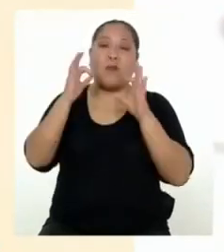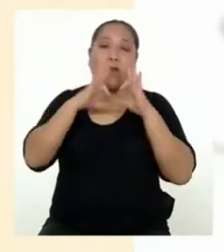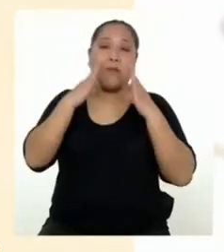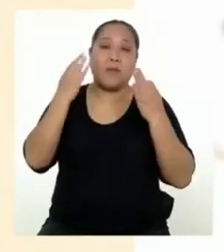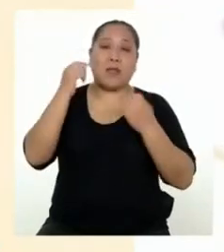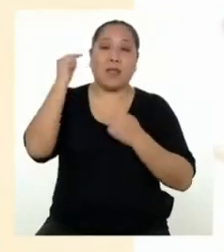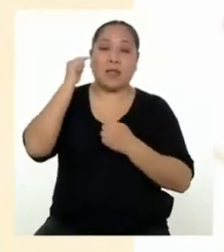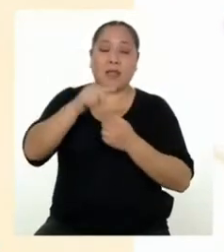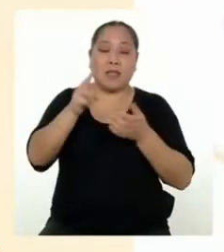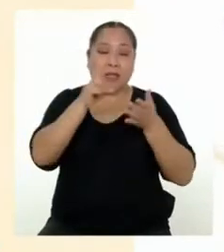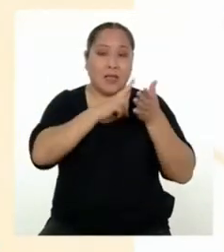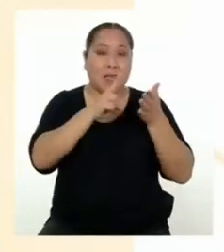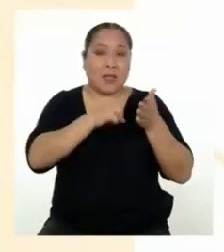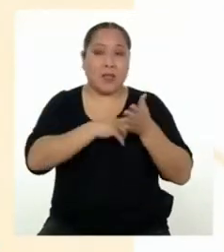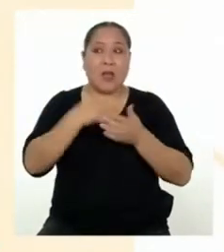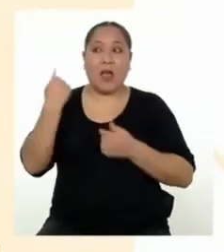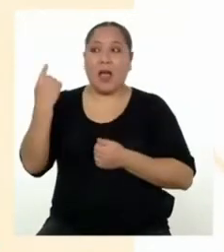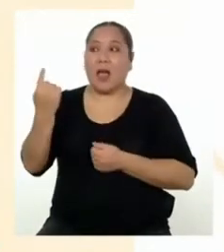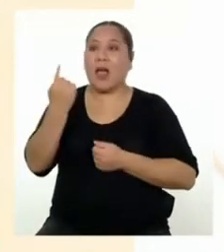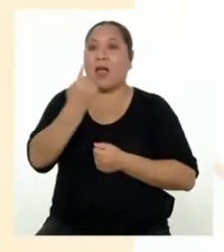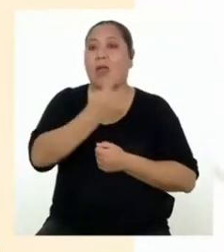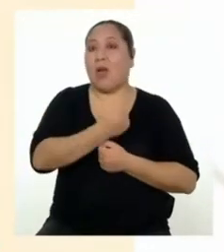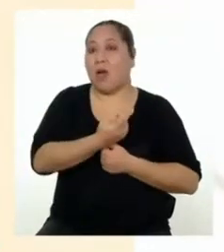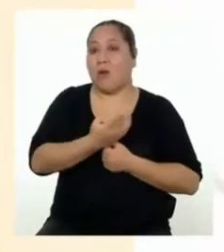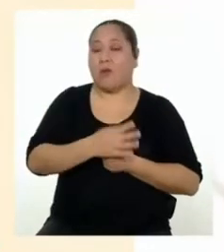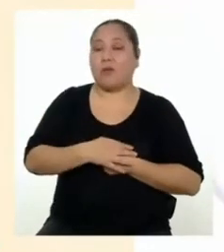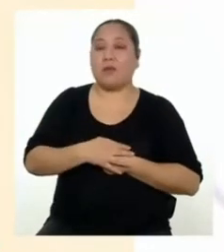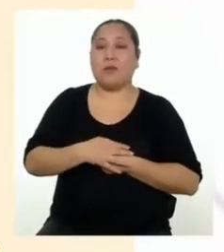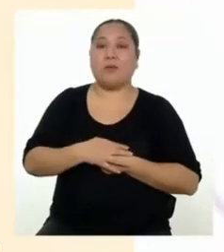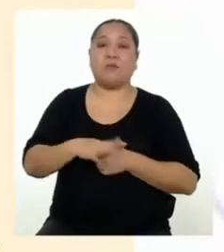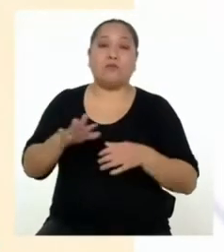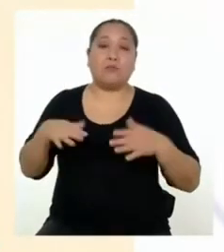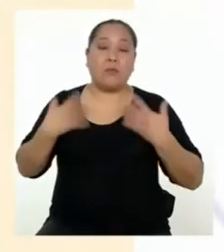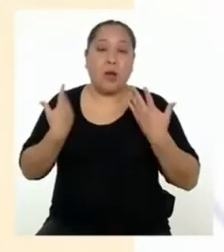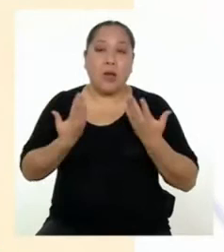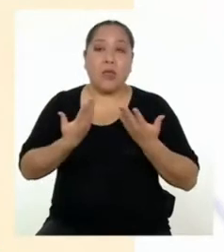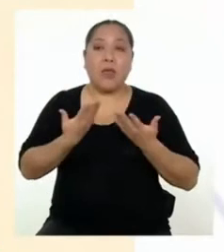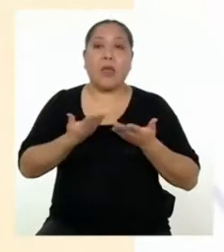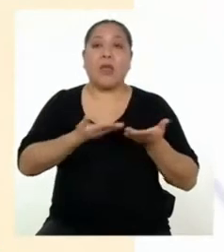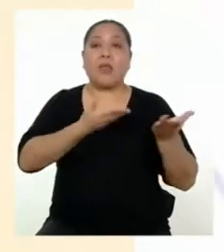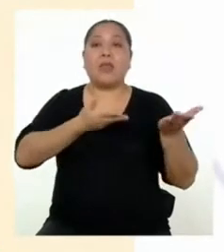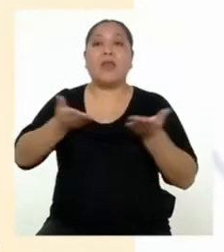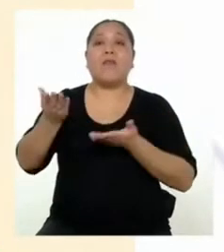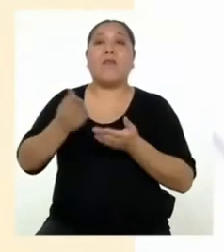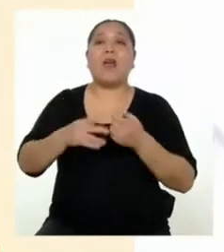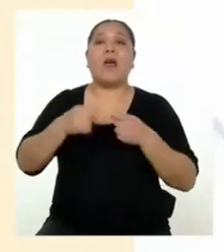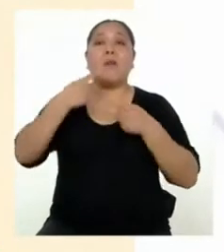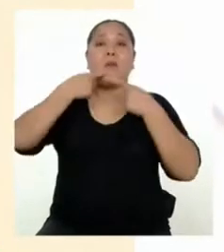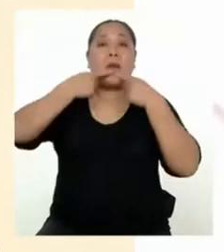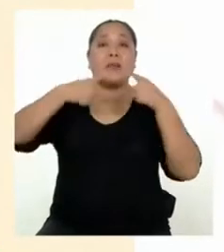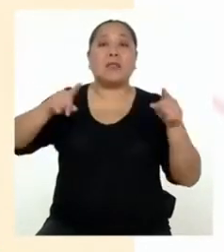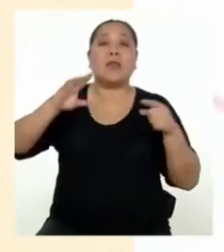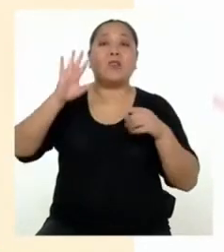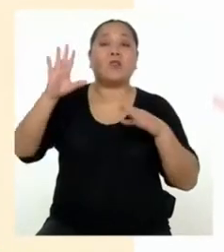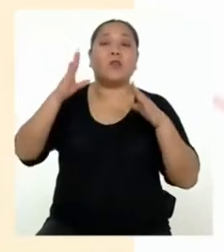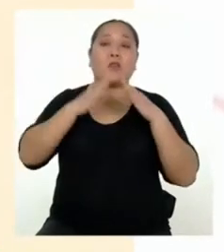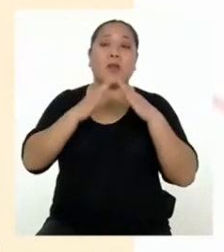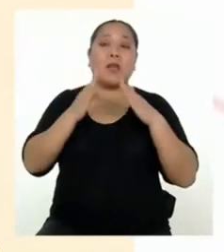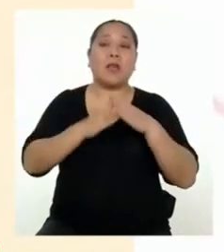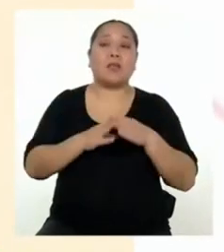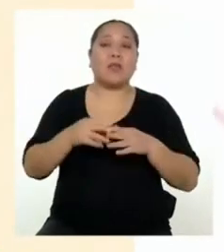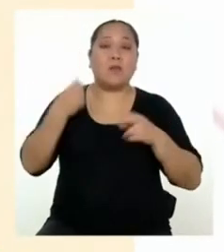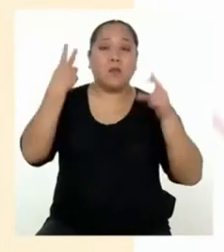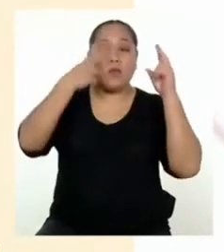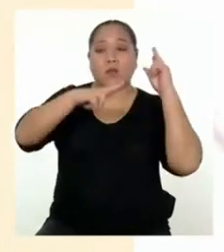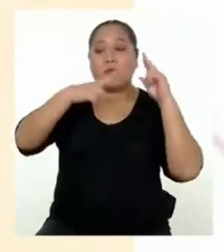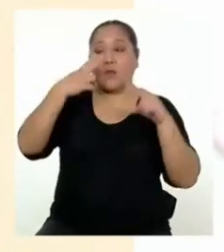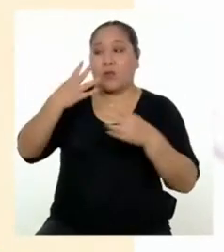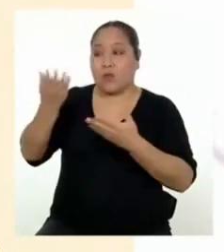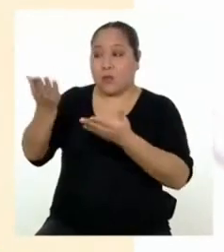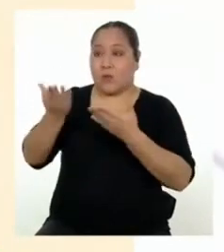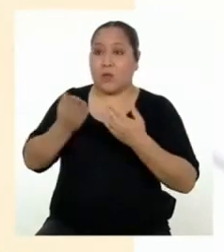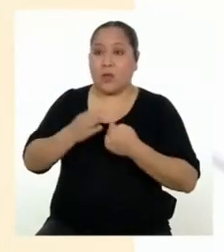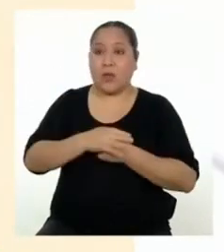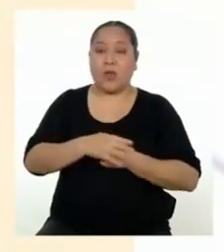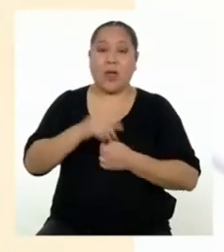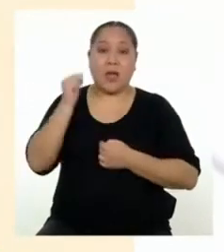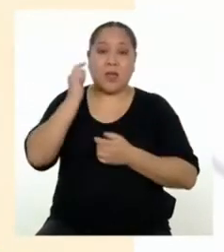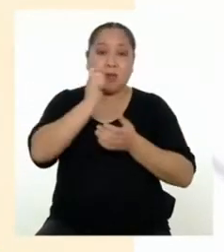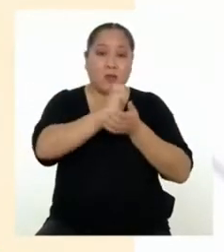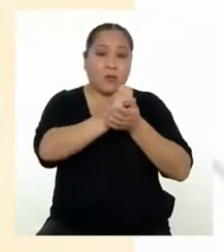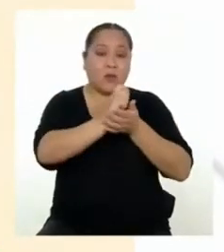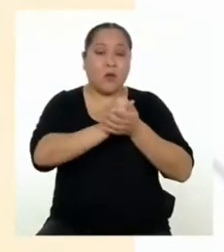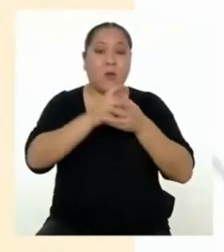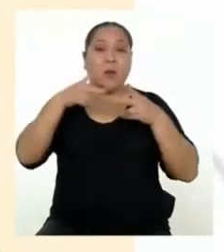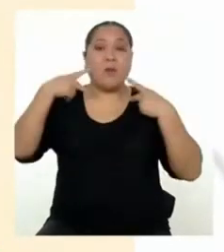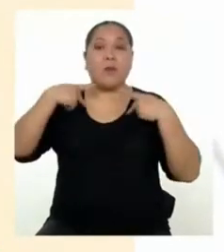Y a partir de la lectura, cada una y cada uno puede llevar el mensaje a sus hogares. Como hemos visto con nuestros invitados, el texto